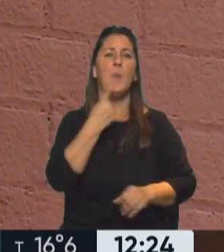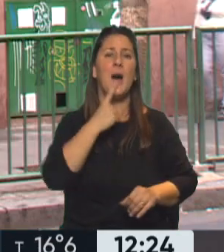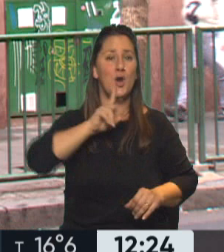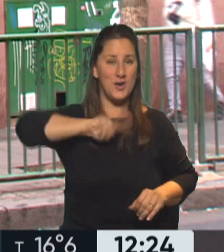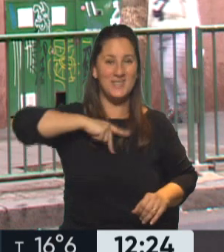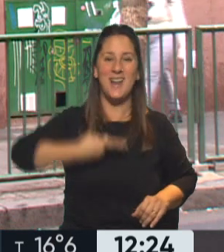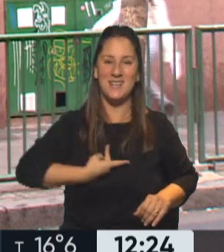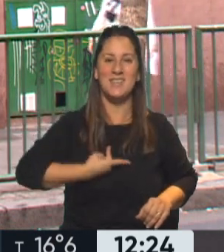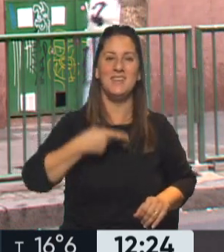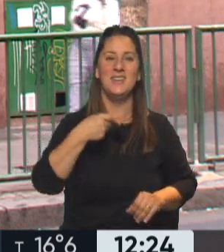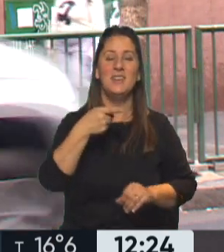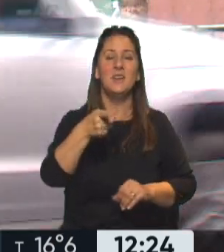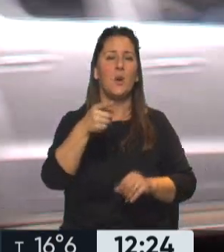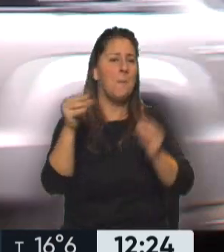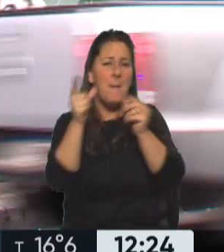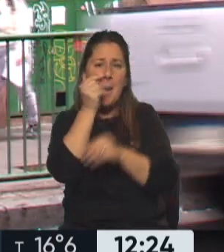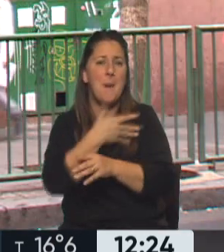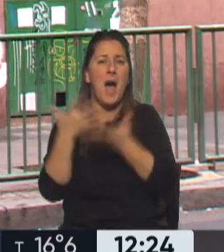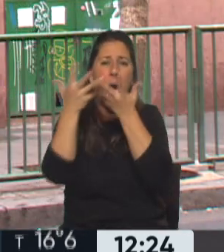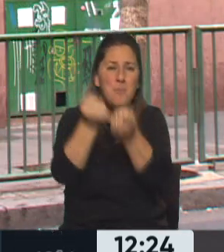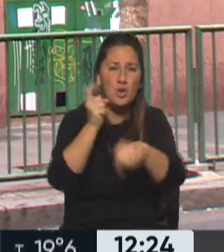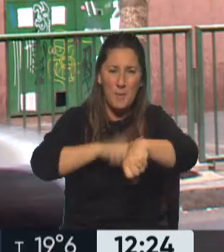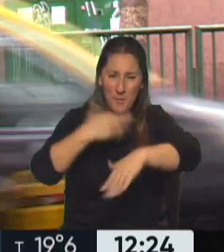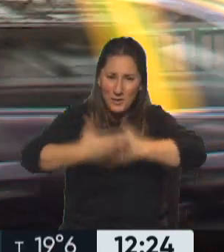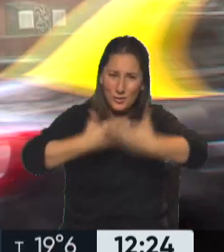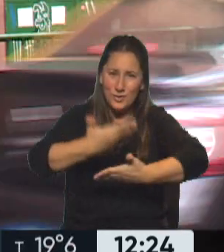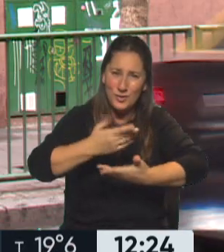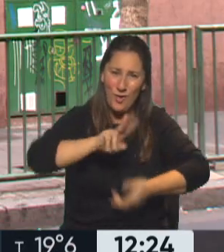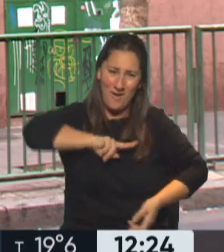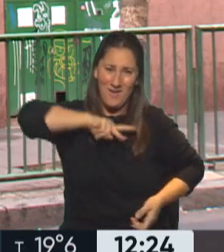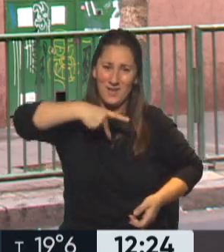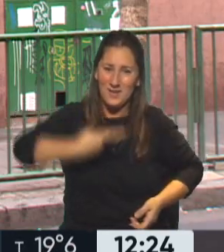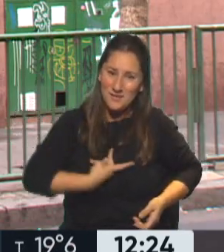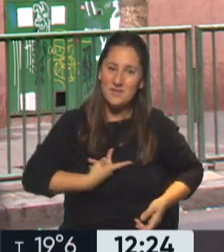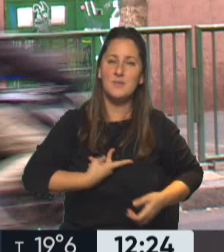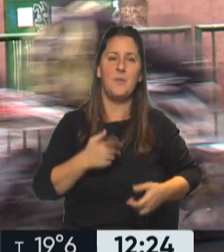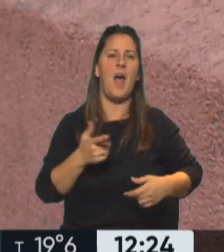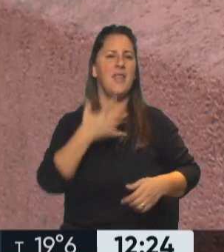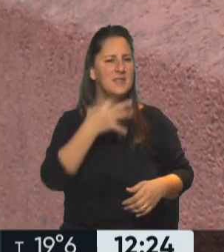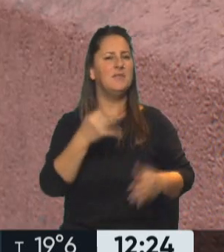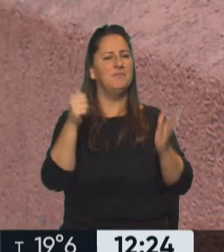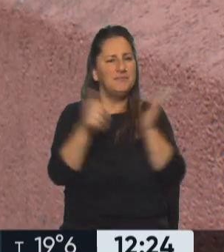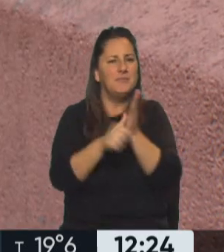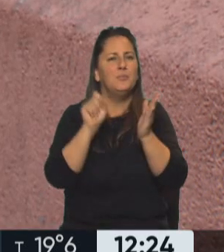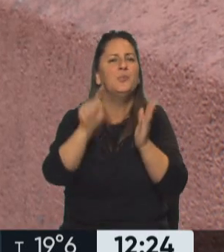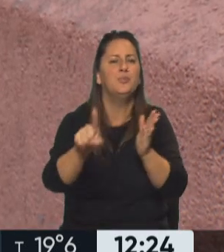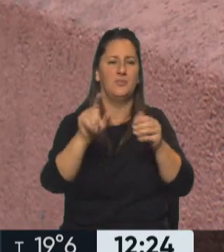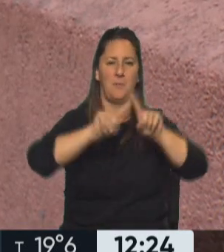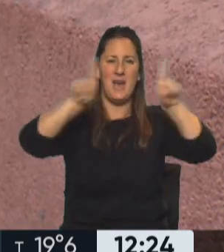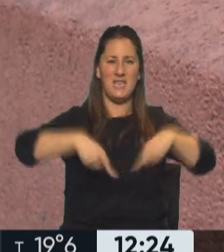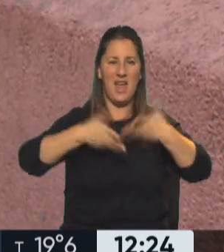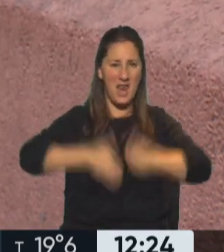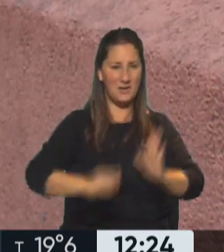trans y cuyos padres no los acompañan en la transición, en la rectificación registral de sus partidas de